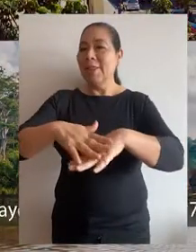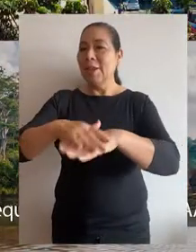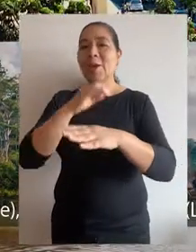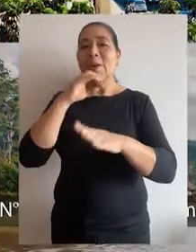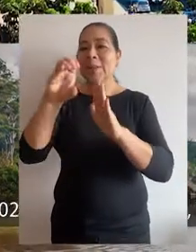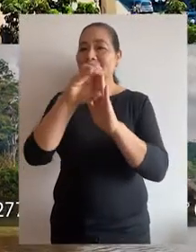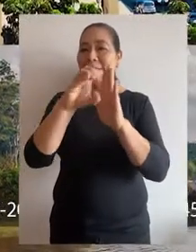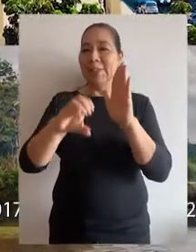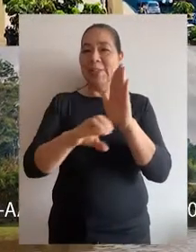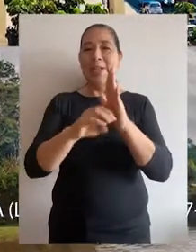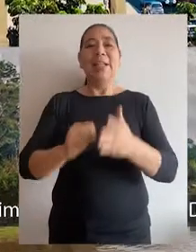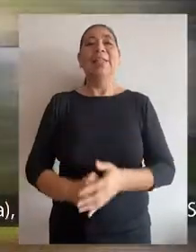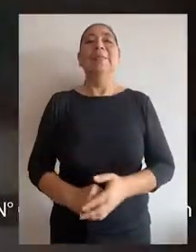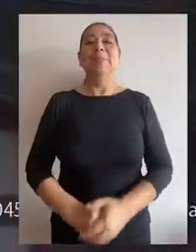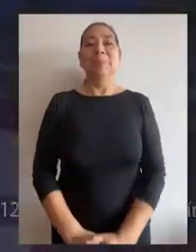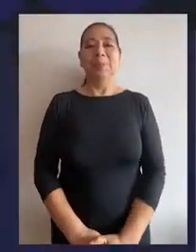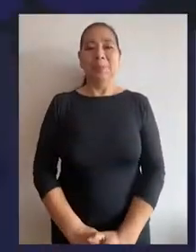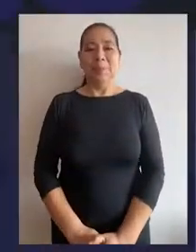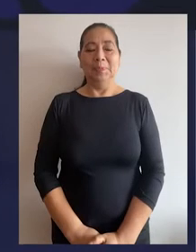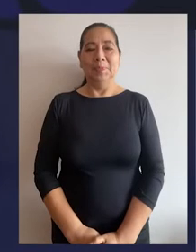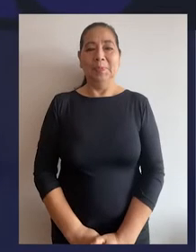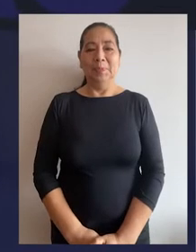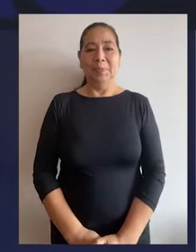procesos constitucionales.